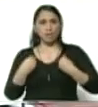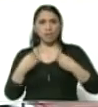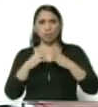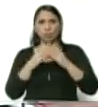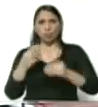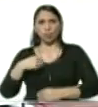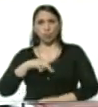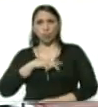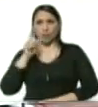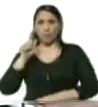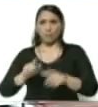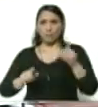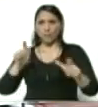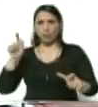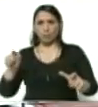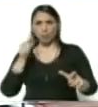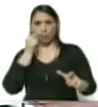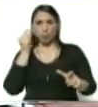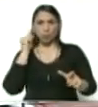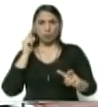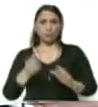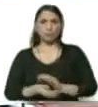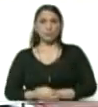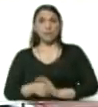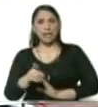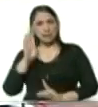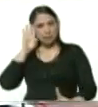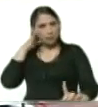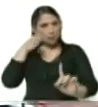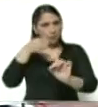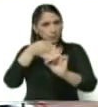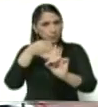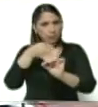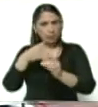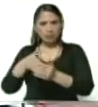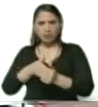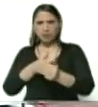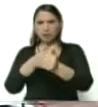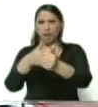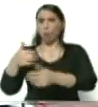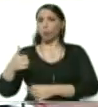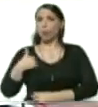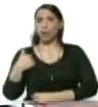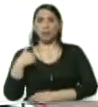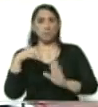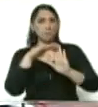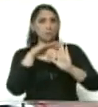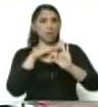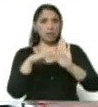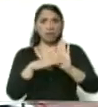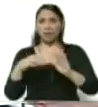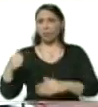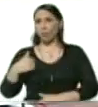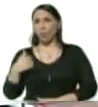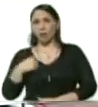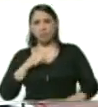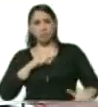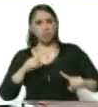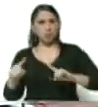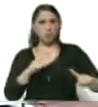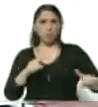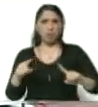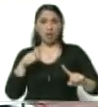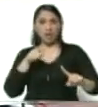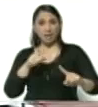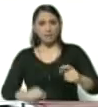nuestros ciudadanos y de todas nuestras ciudadanas. Ese es el norte que guía cualquier tipo de medida, cualquier tipo de acción. Y